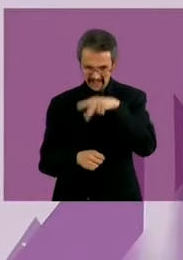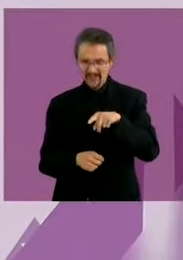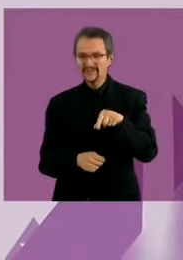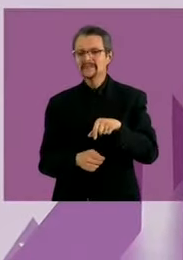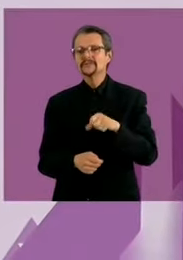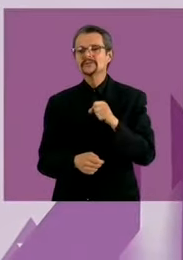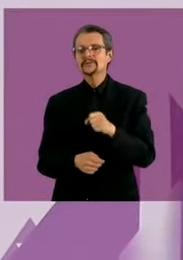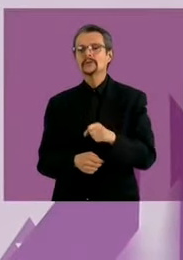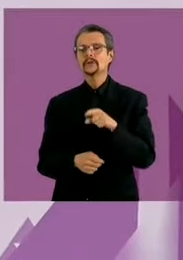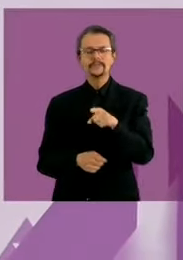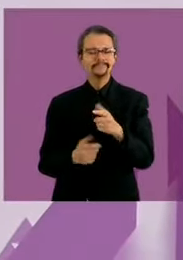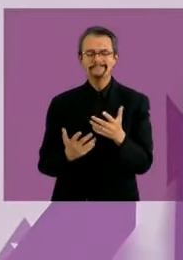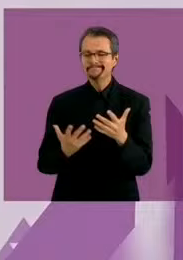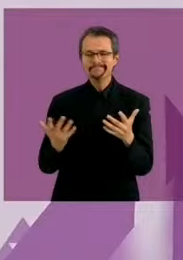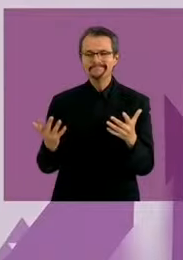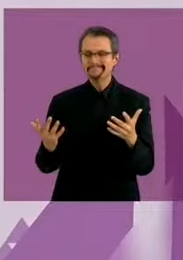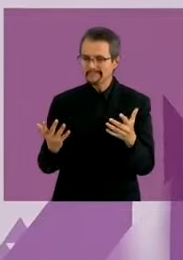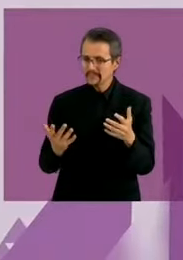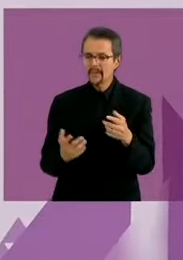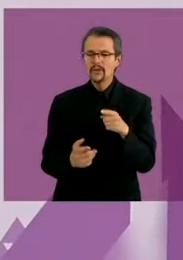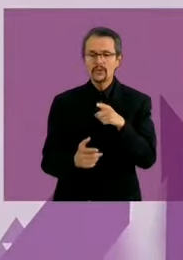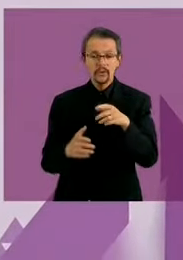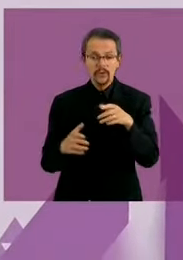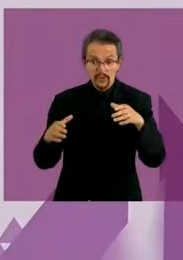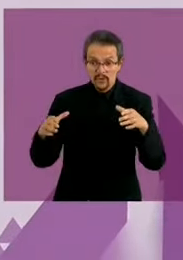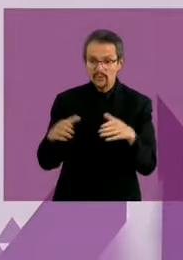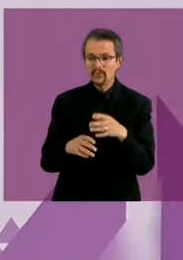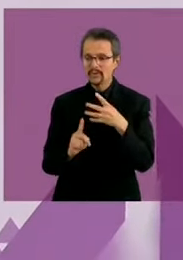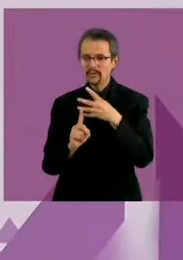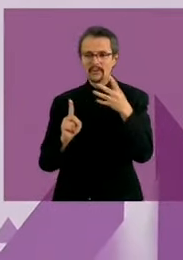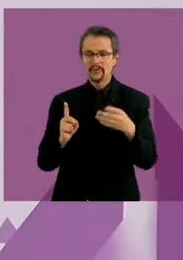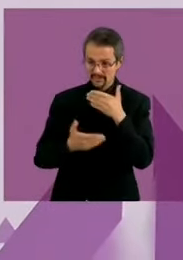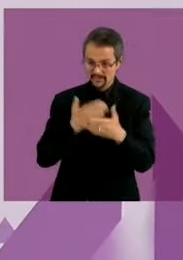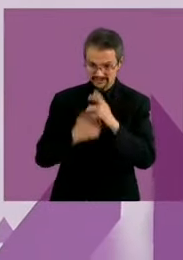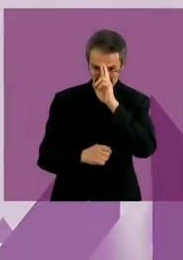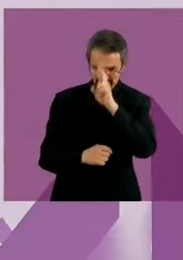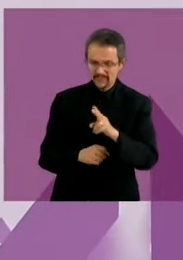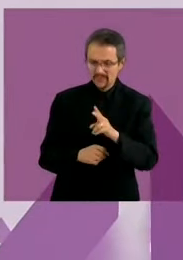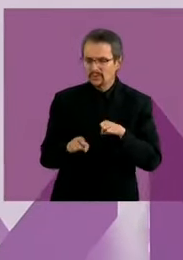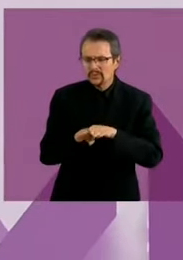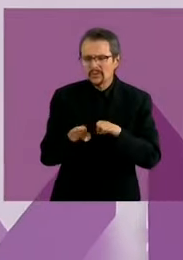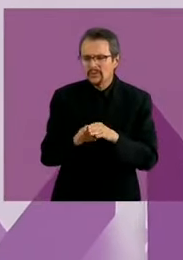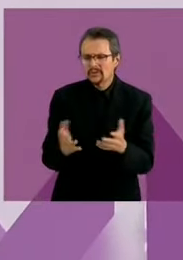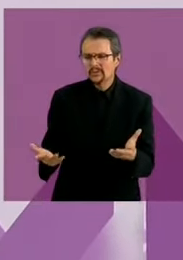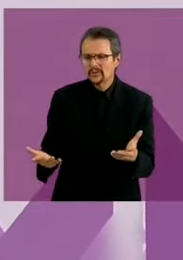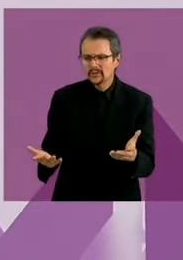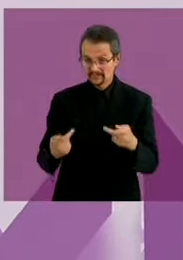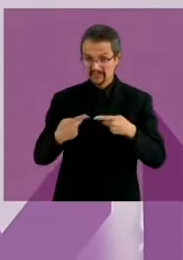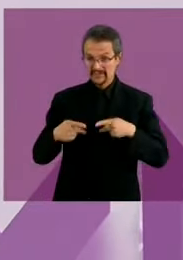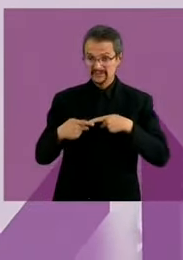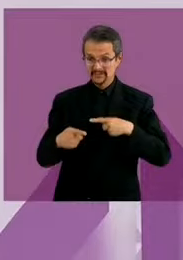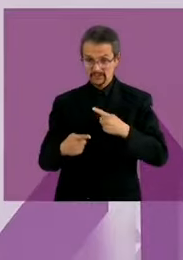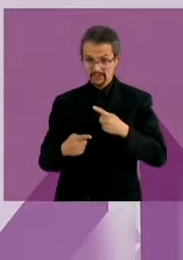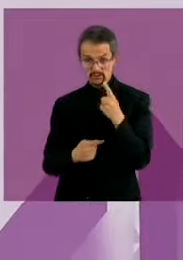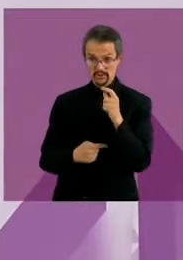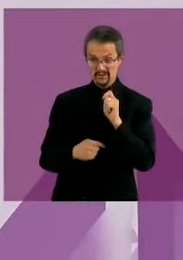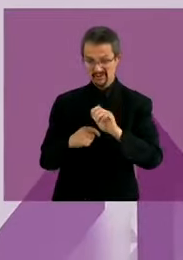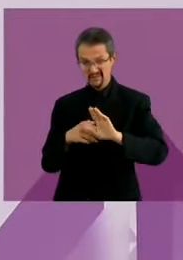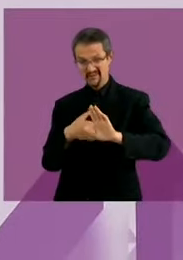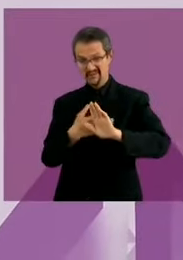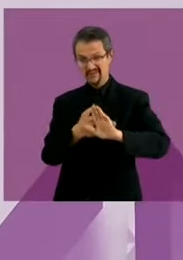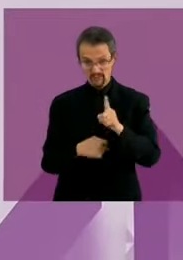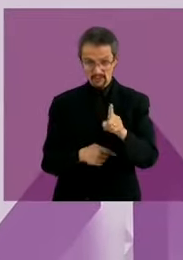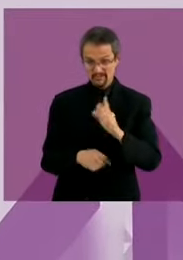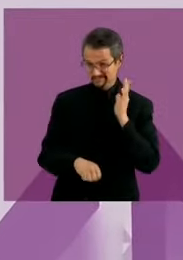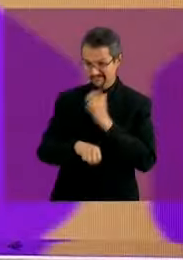el respeto y la tolerancia hacia la comunidad LGBT+, y habría sanciones para quienes atenten contra la dignidad de estas